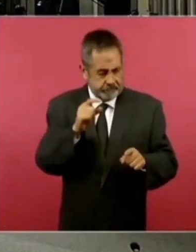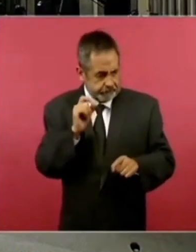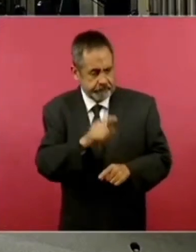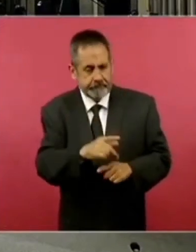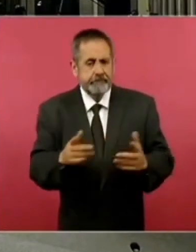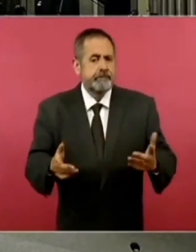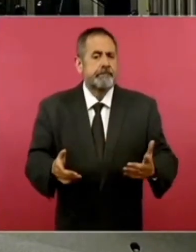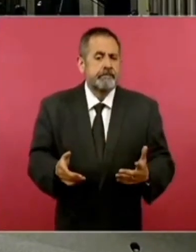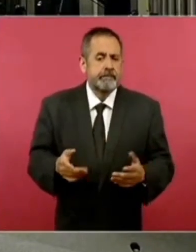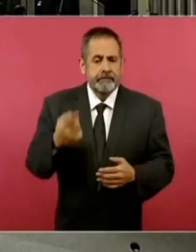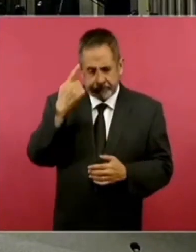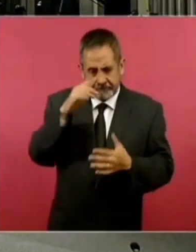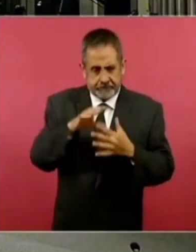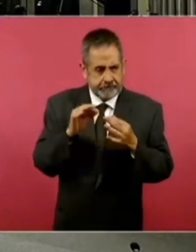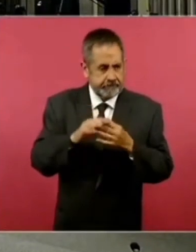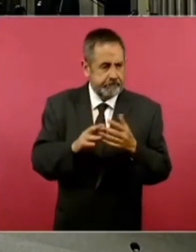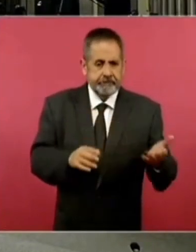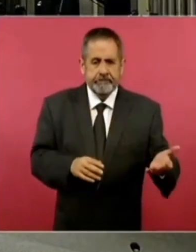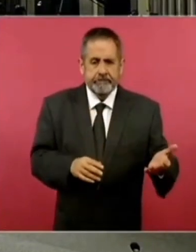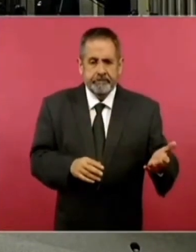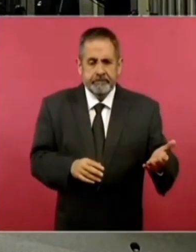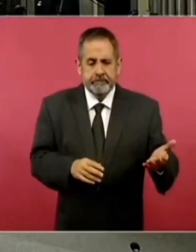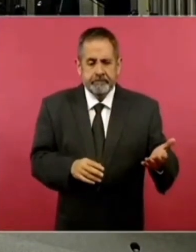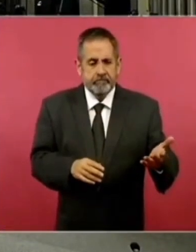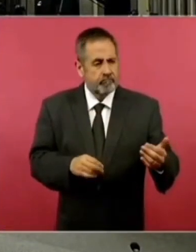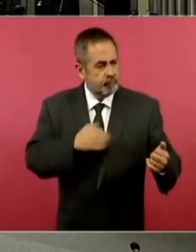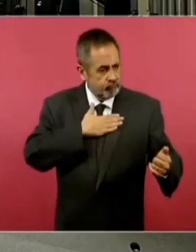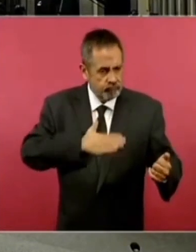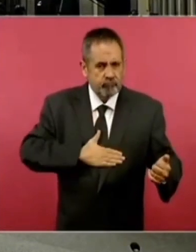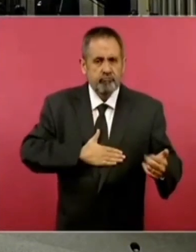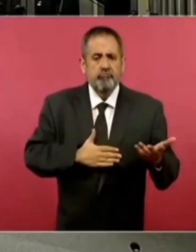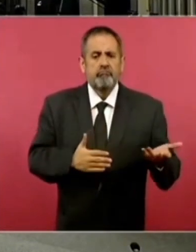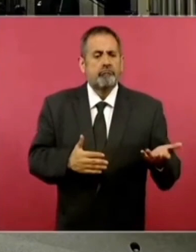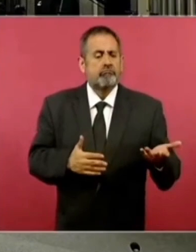para este hacerle justicia